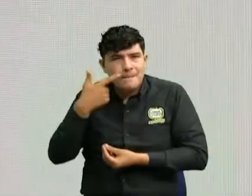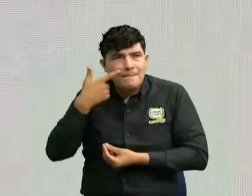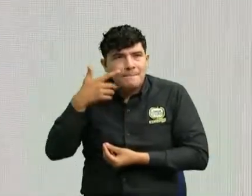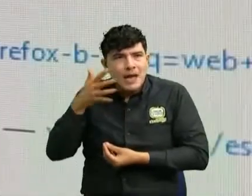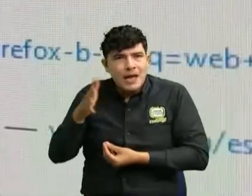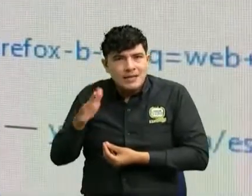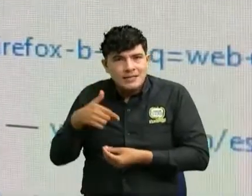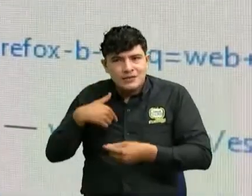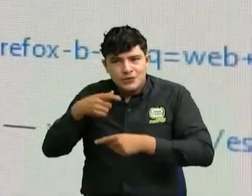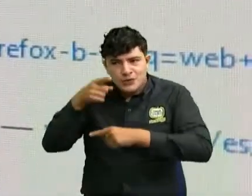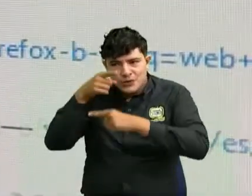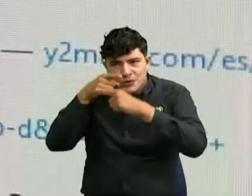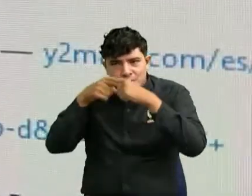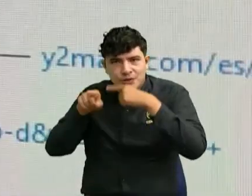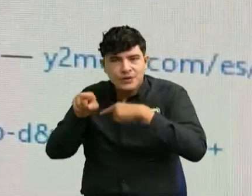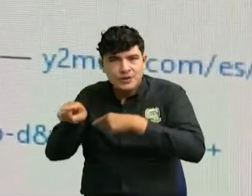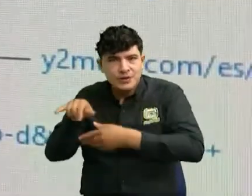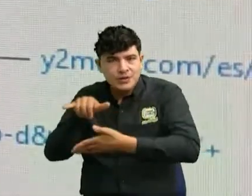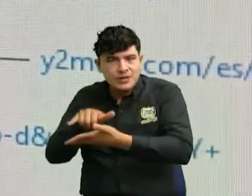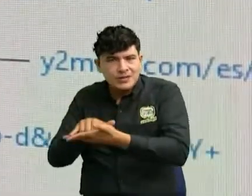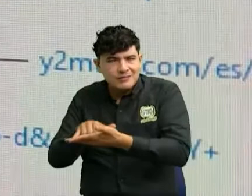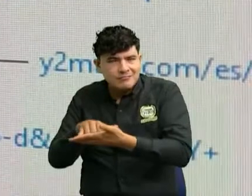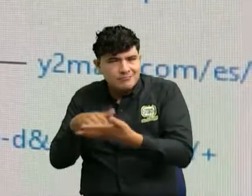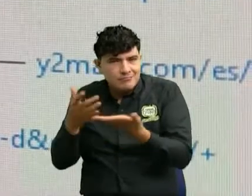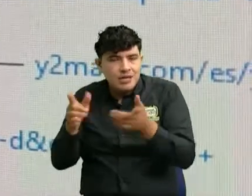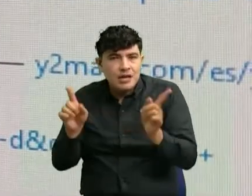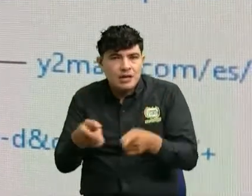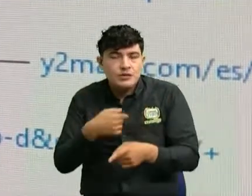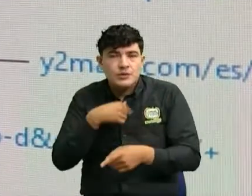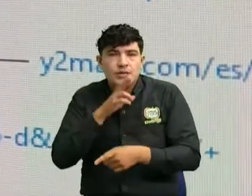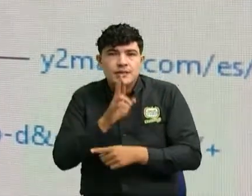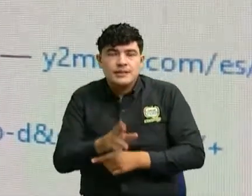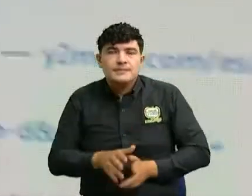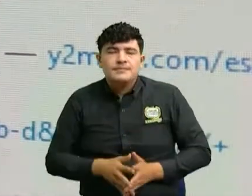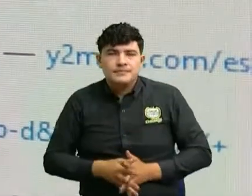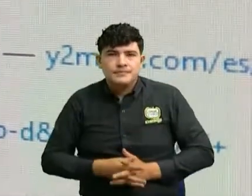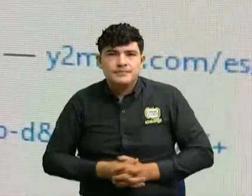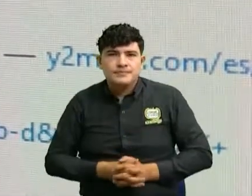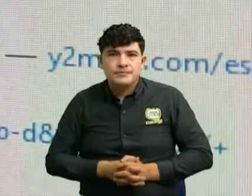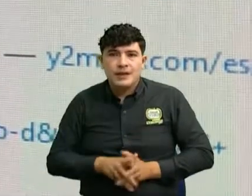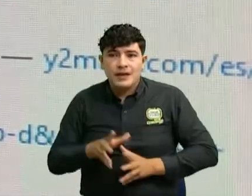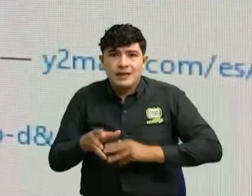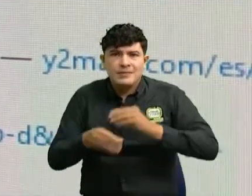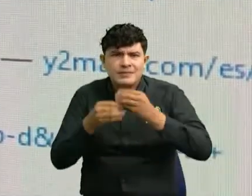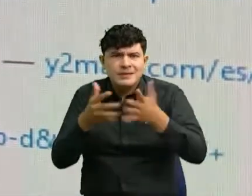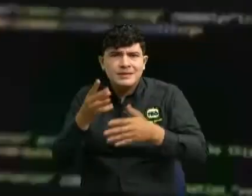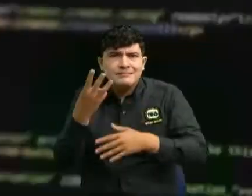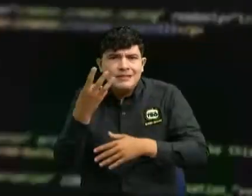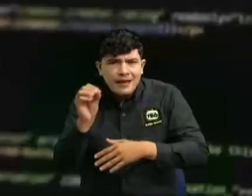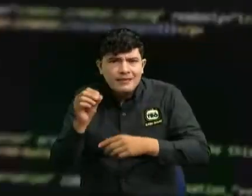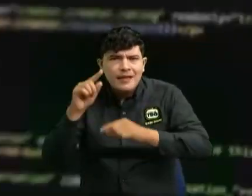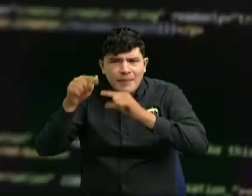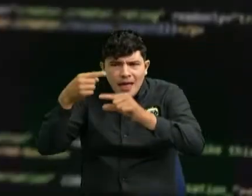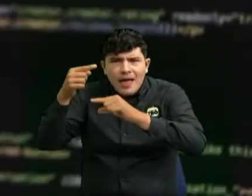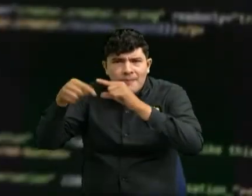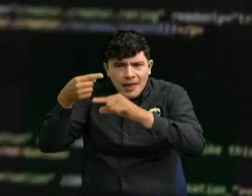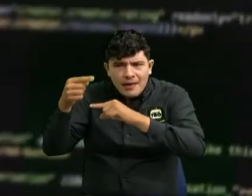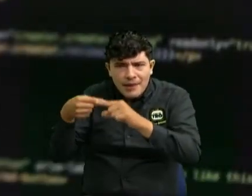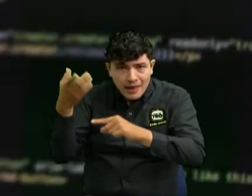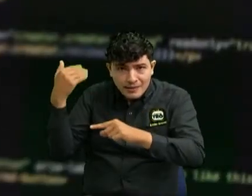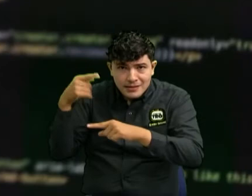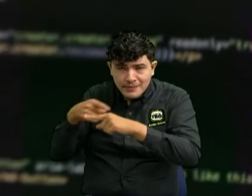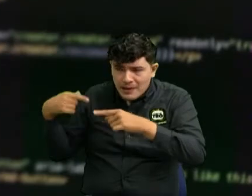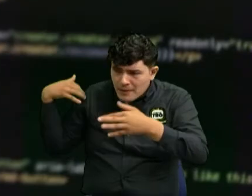que a mí me llega y para concluirle no menos de 30 correos me han llegado en ese